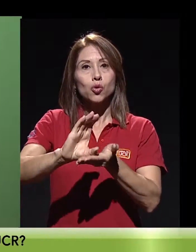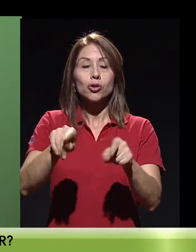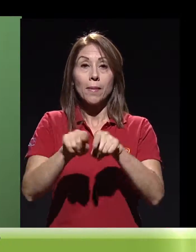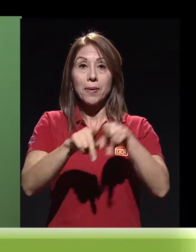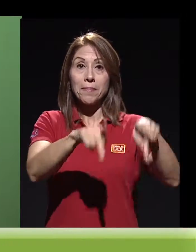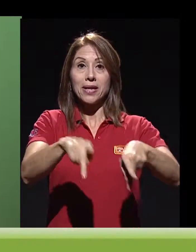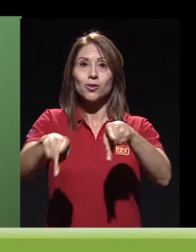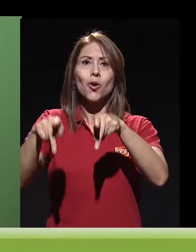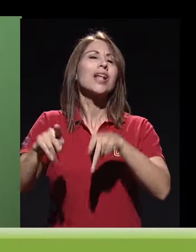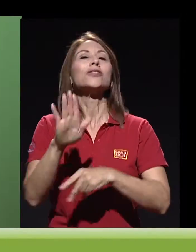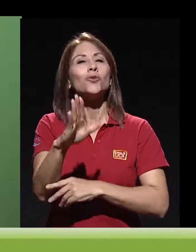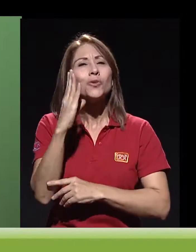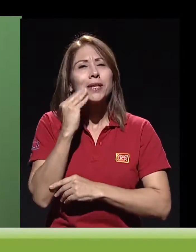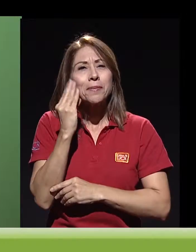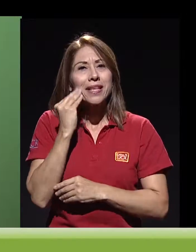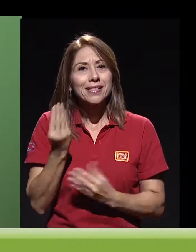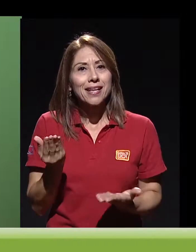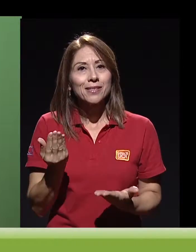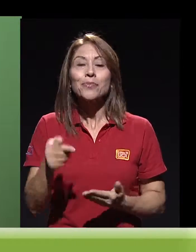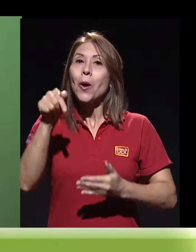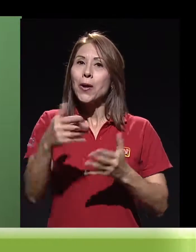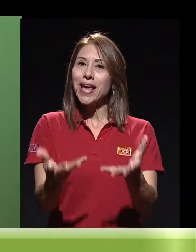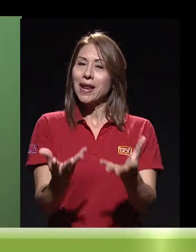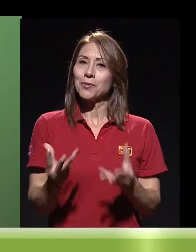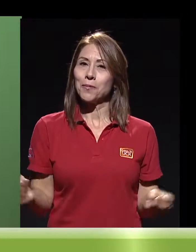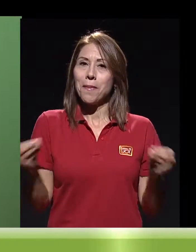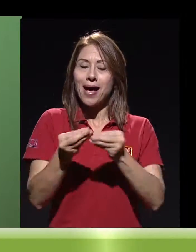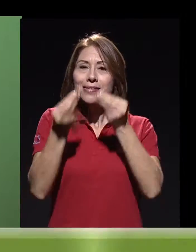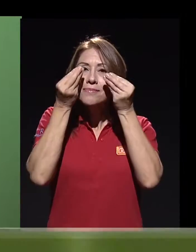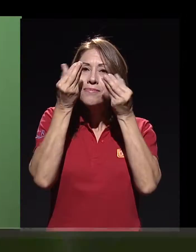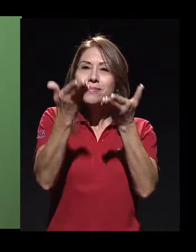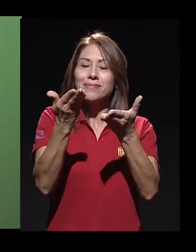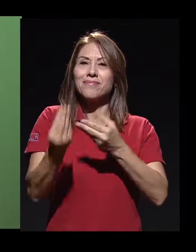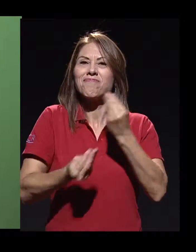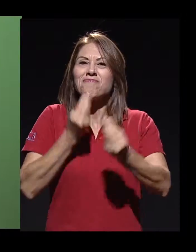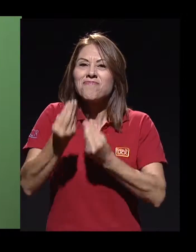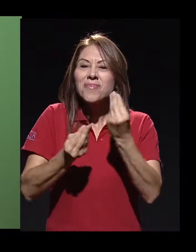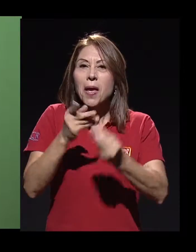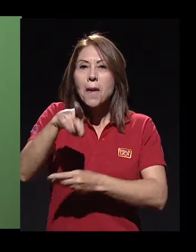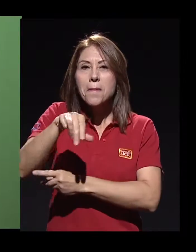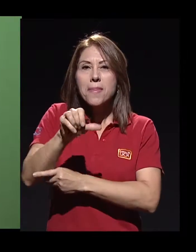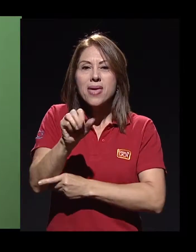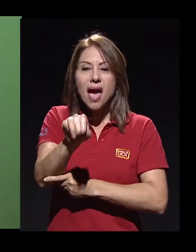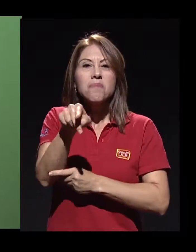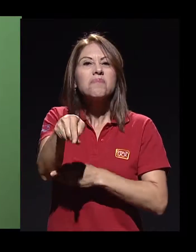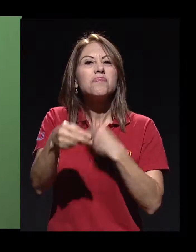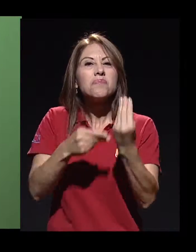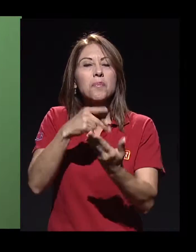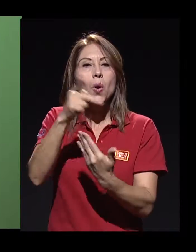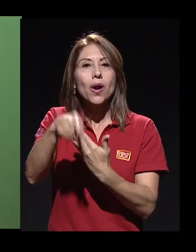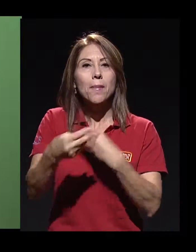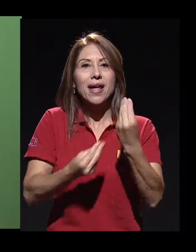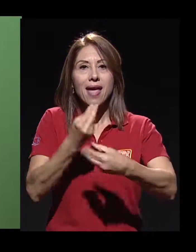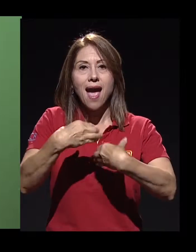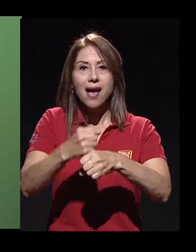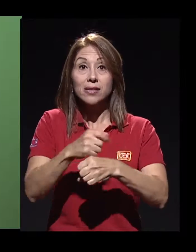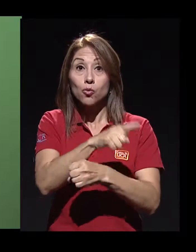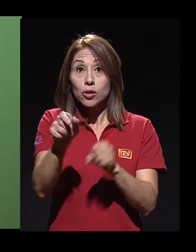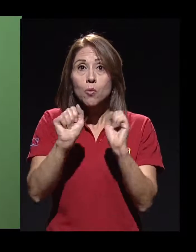de las personas adultas mayores que participan de ellos. Hoy queremos darle más todavía enfoque a qué hace este programa, cómo usted puede acceder